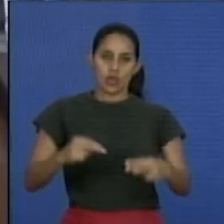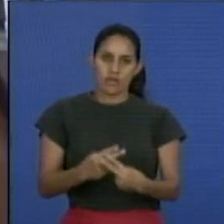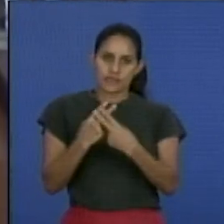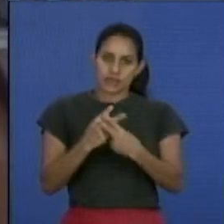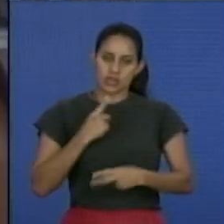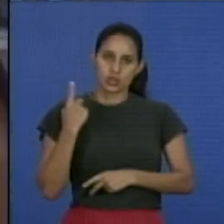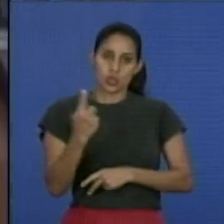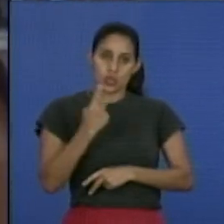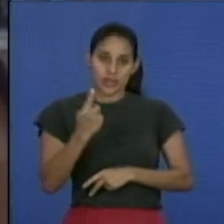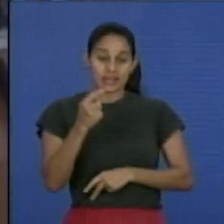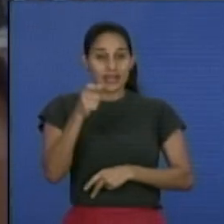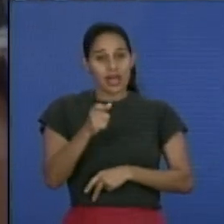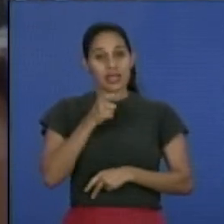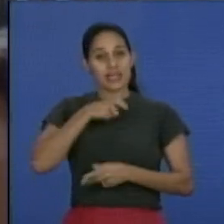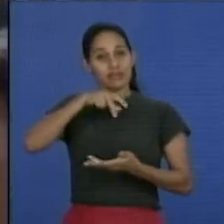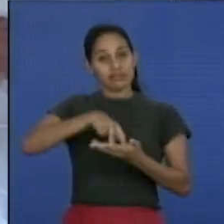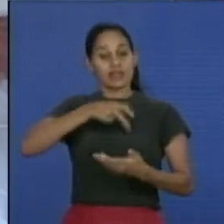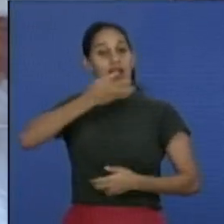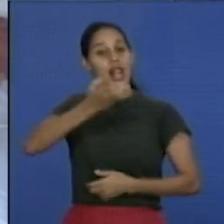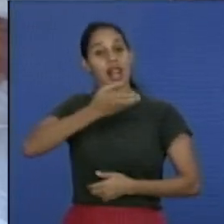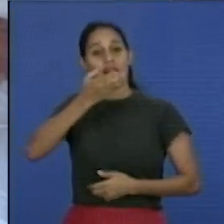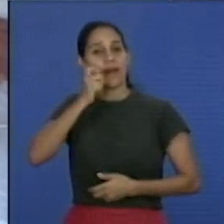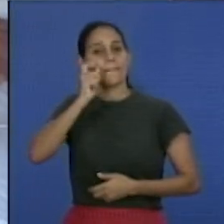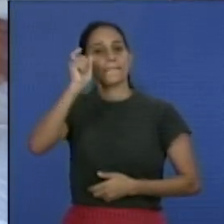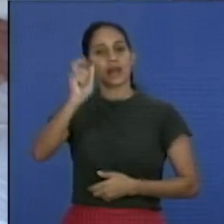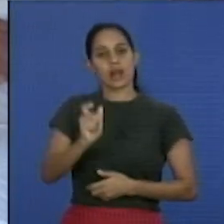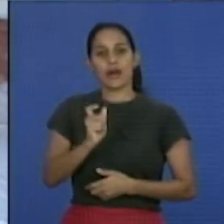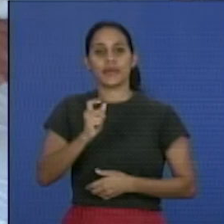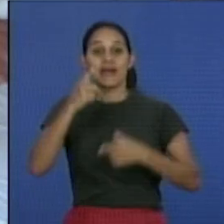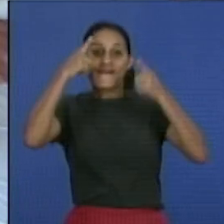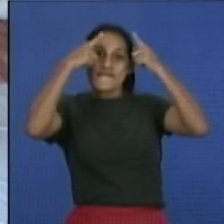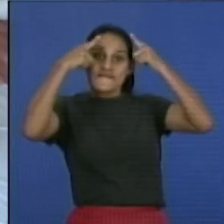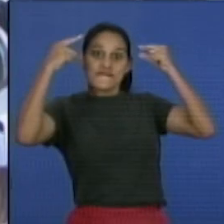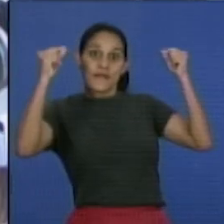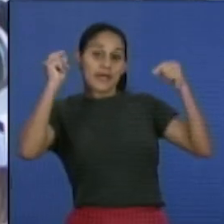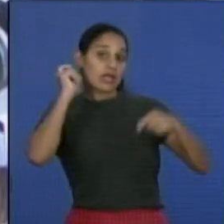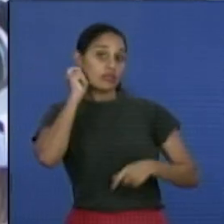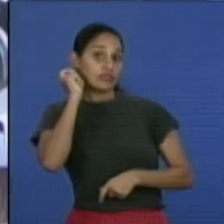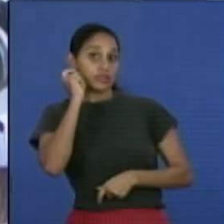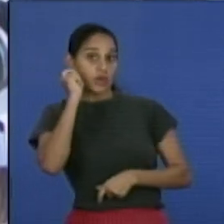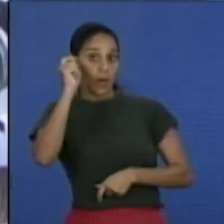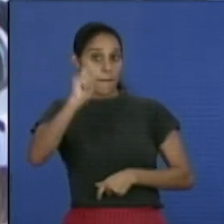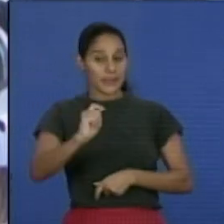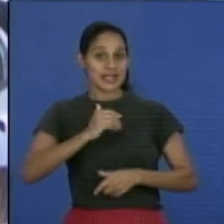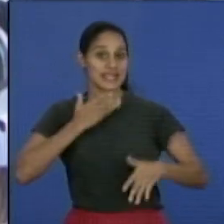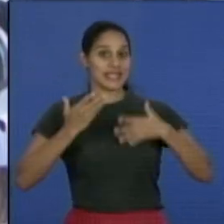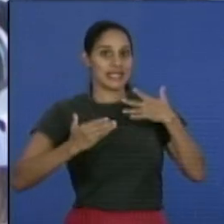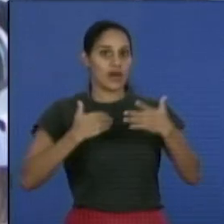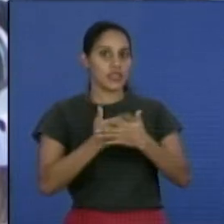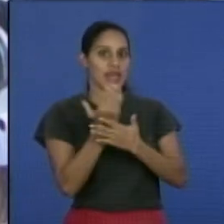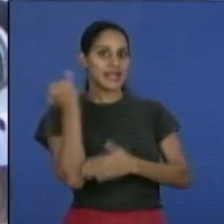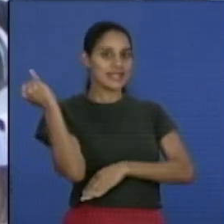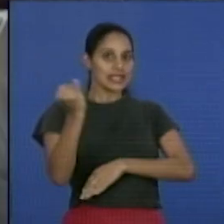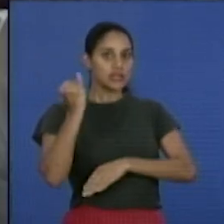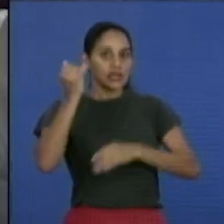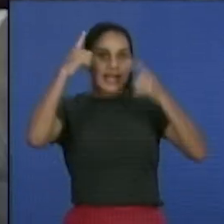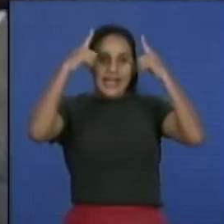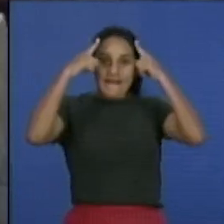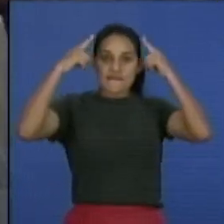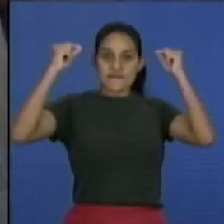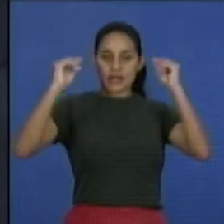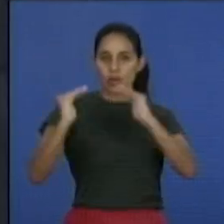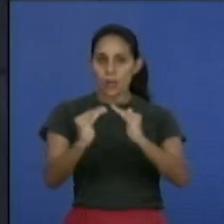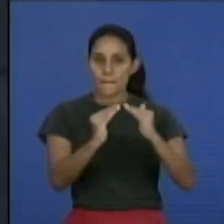Con la carga de estas palabras de exaltación a la entrega de enfermeras y enfermeros, se celebró el Día Internacional de la Enfermería